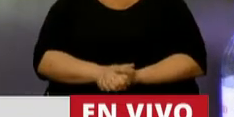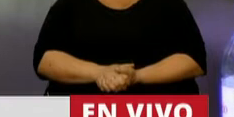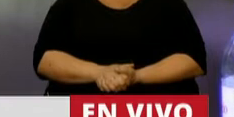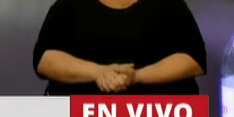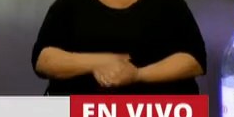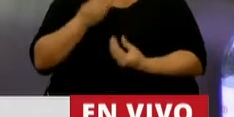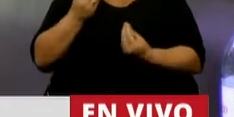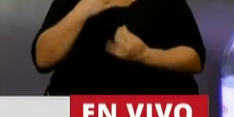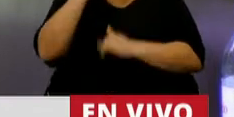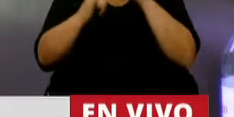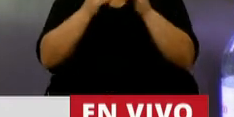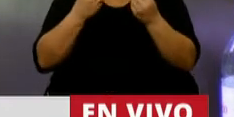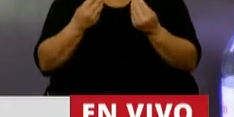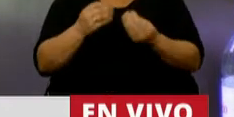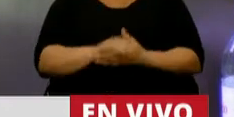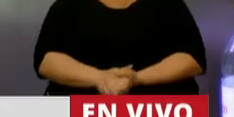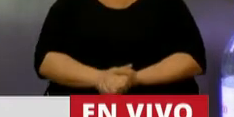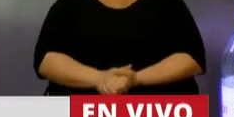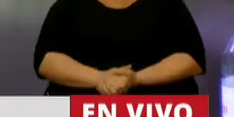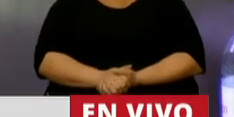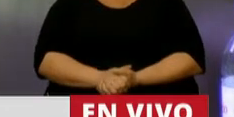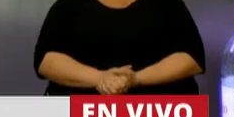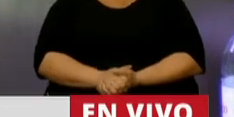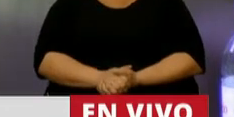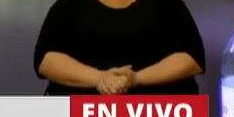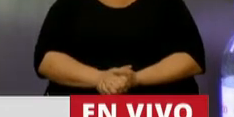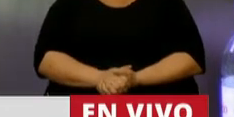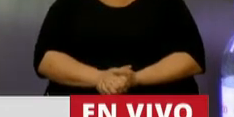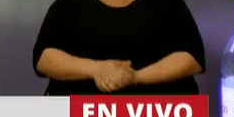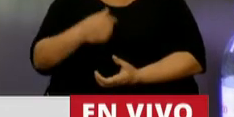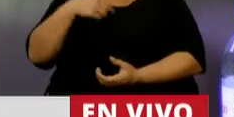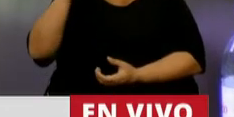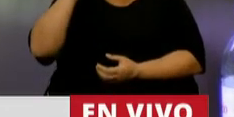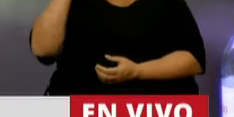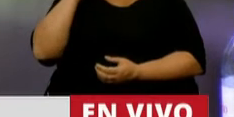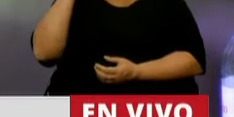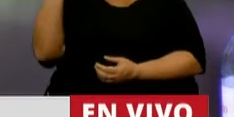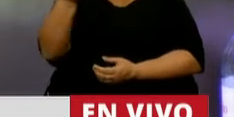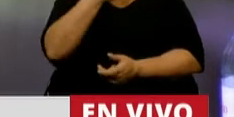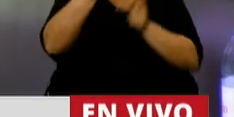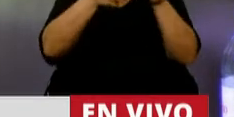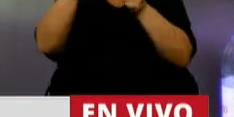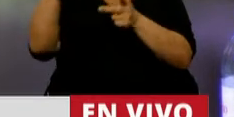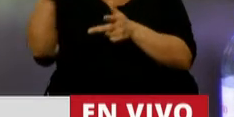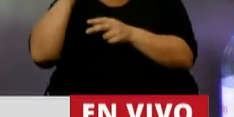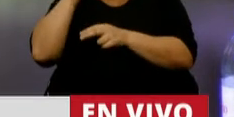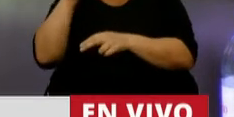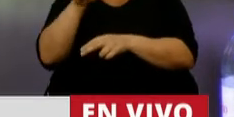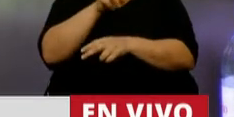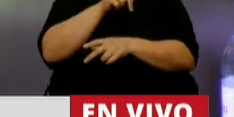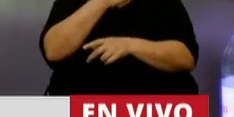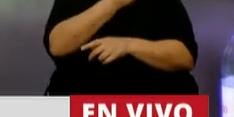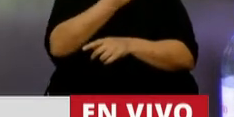¿Por qué quiero decir esto, señor Presidente? Porque he escuchado atentamente todos y cada uno